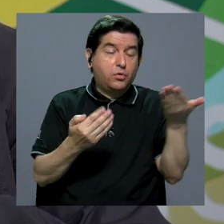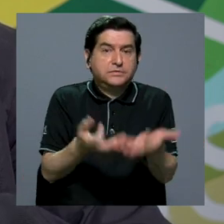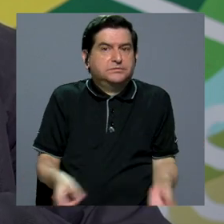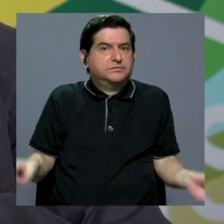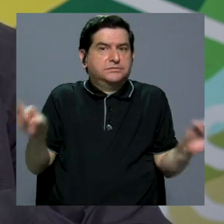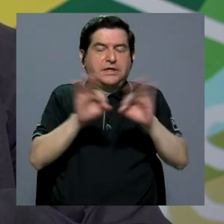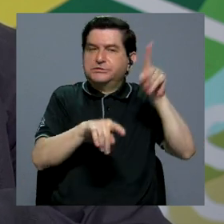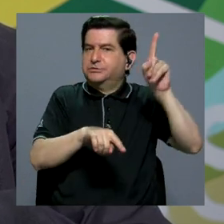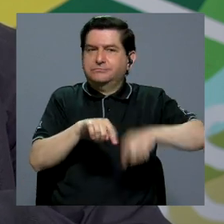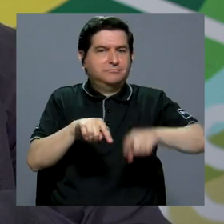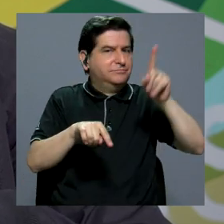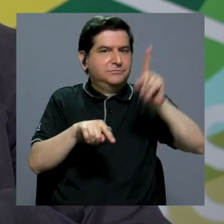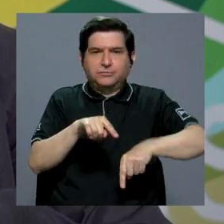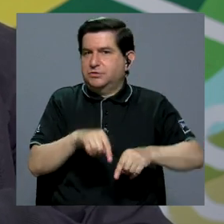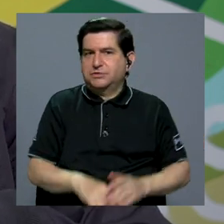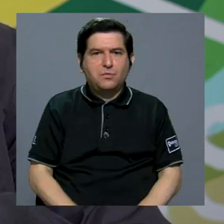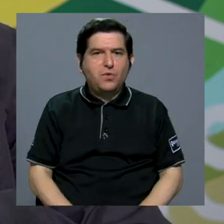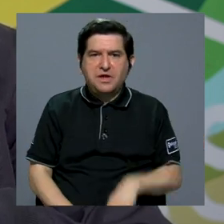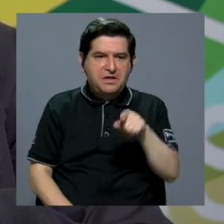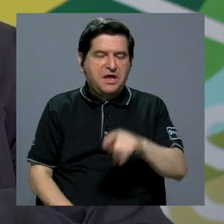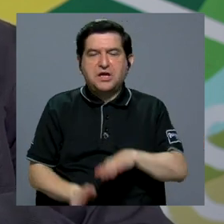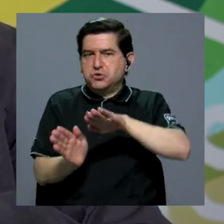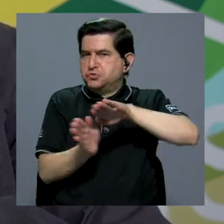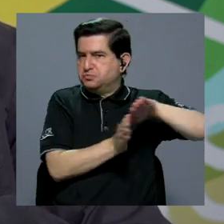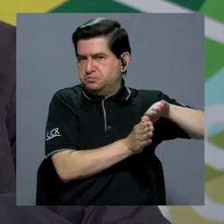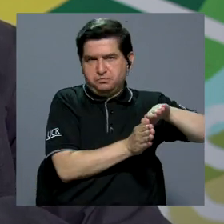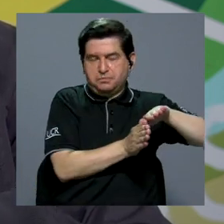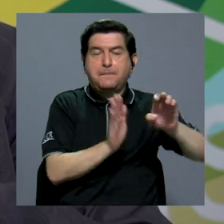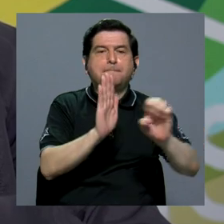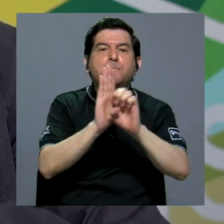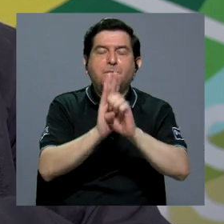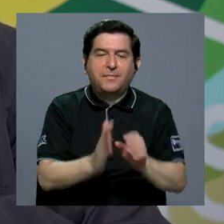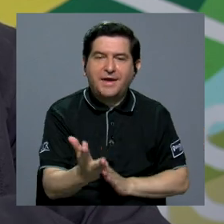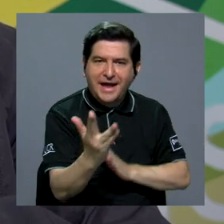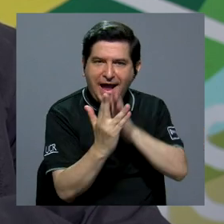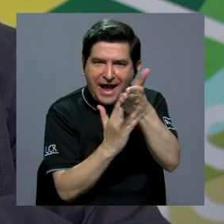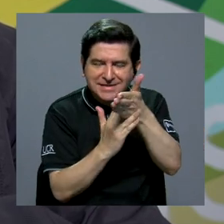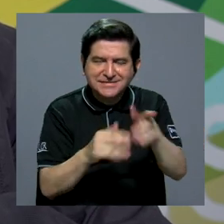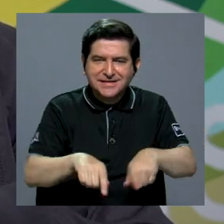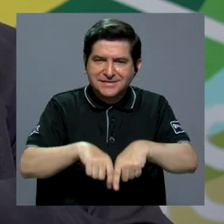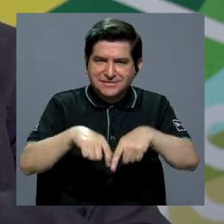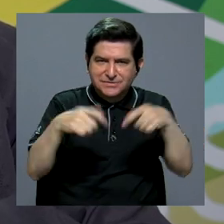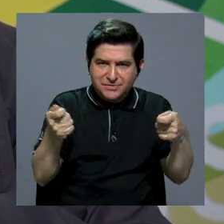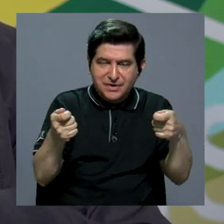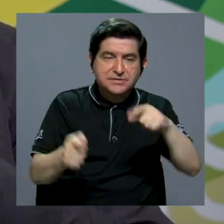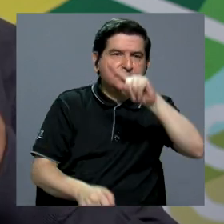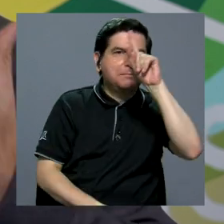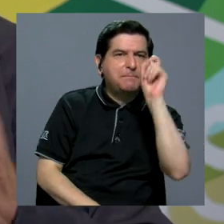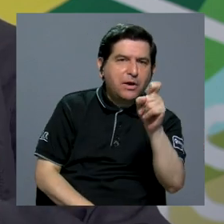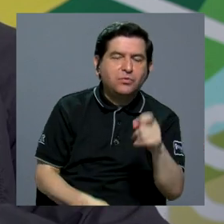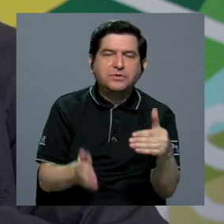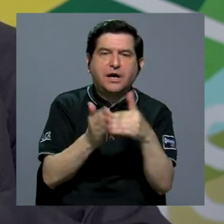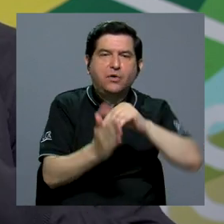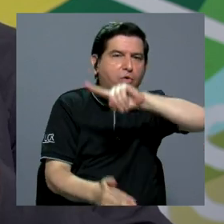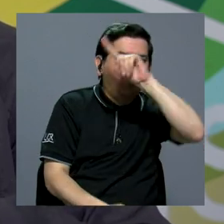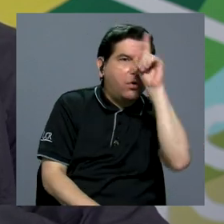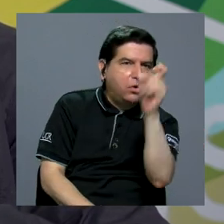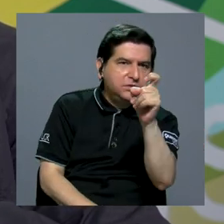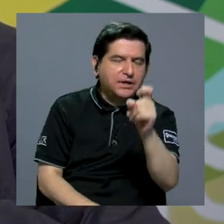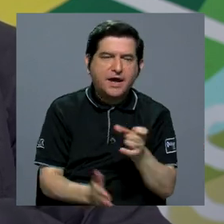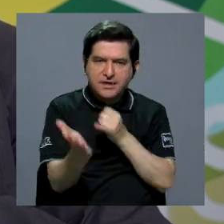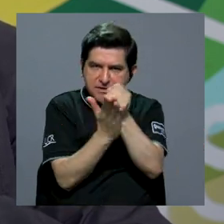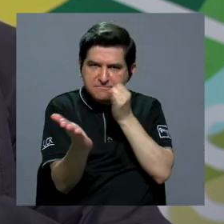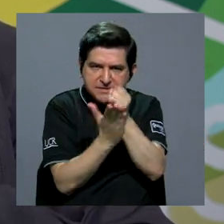fundamentales que no pueden ser, digamos, doblegados. Por ejemplo, el acceso de la prensa a preguntar, a repreguntar, a